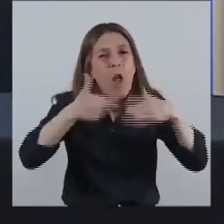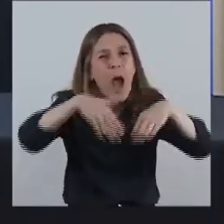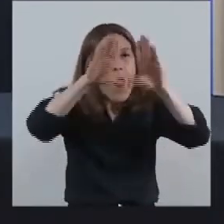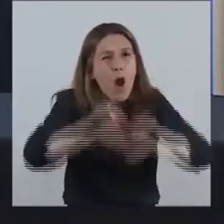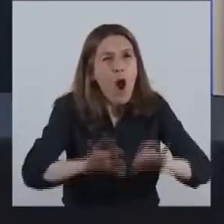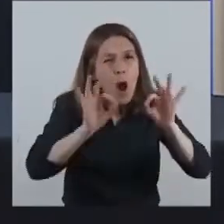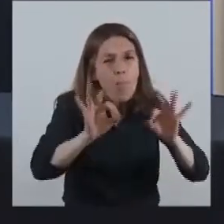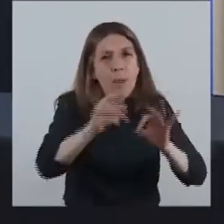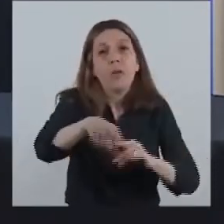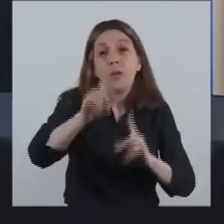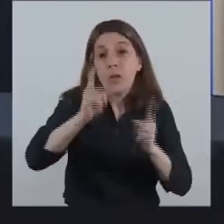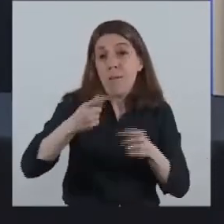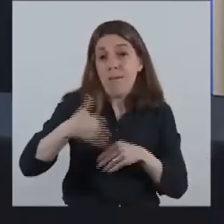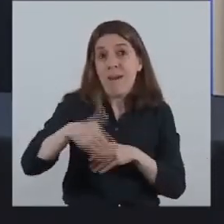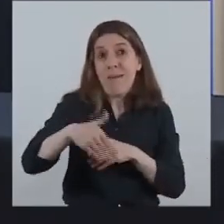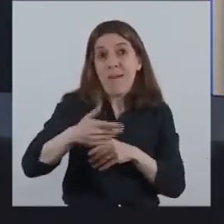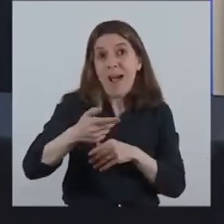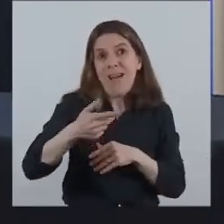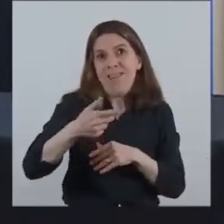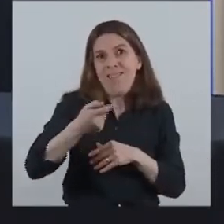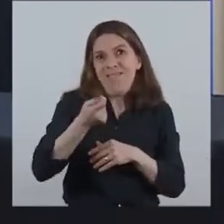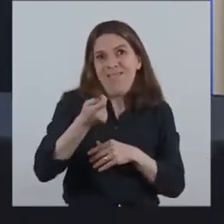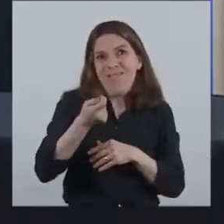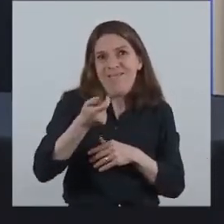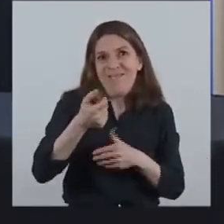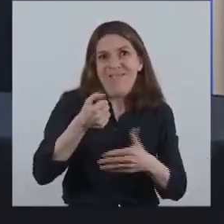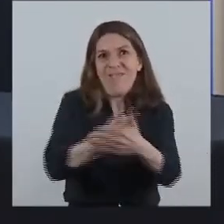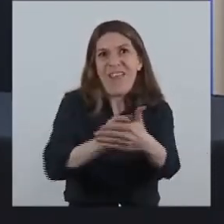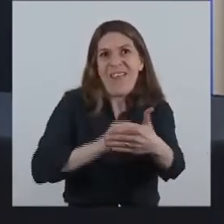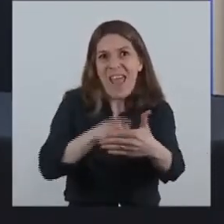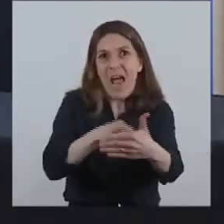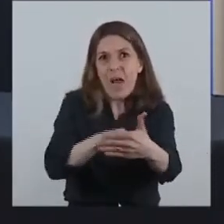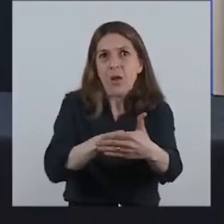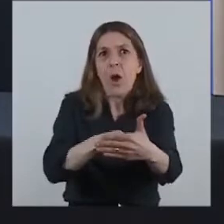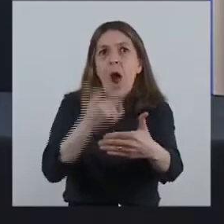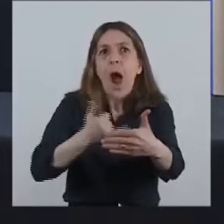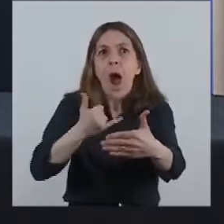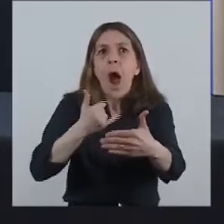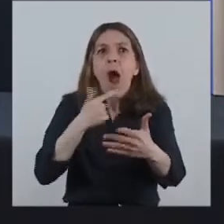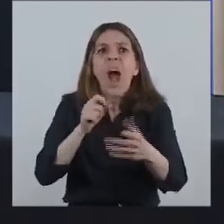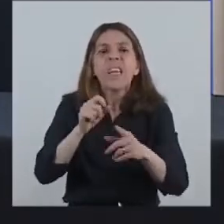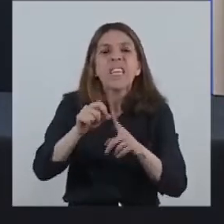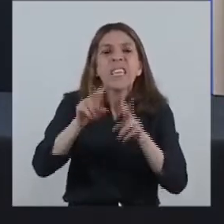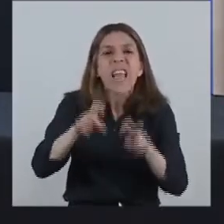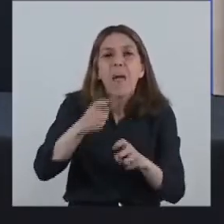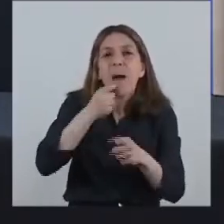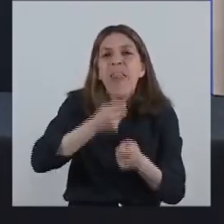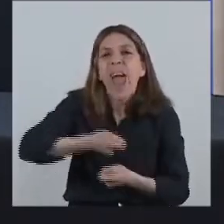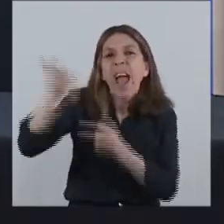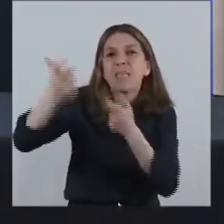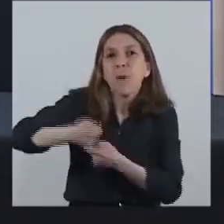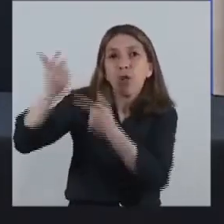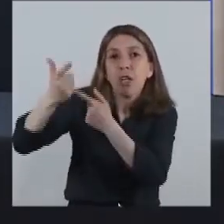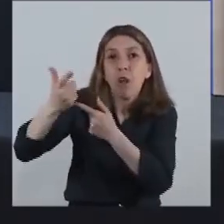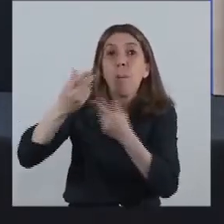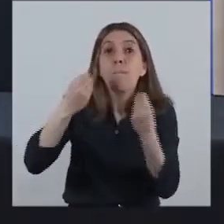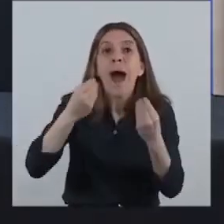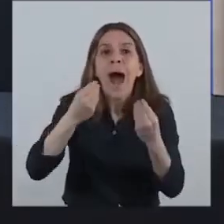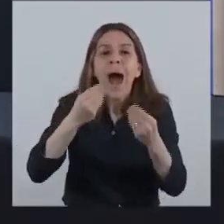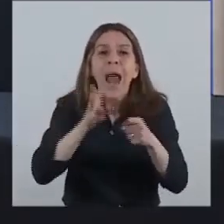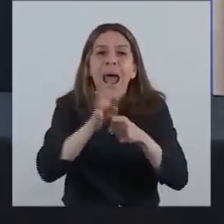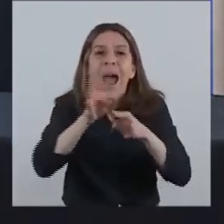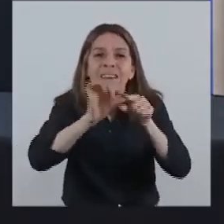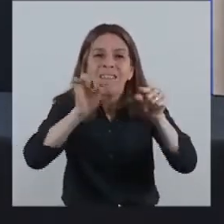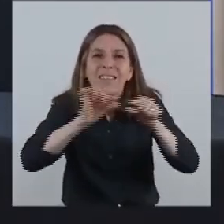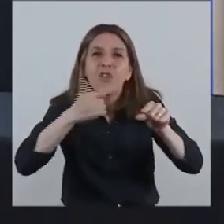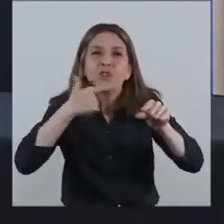por lo que queda del año, se establece un esquema transitorio de derechos de exportación para el complejo sojero, que